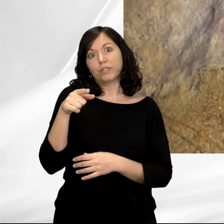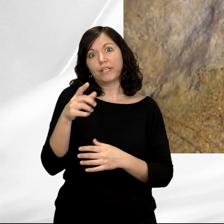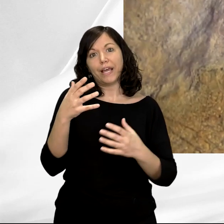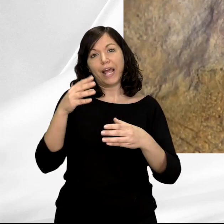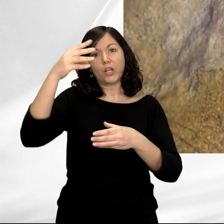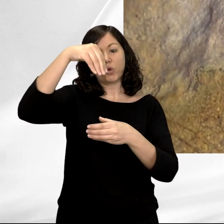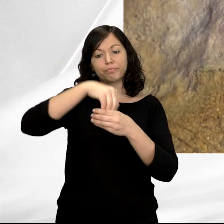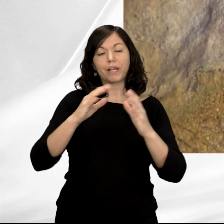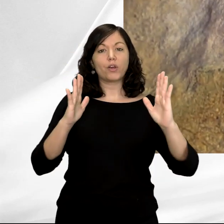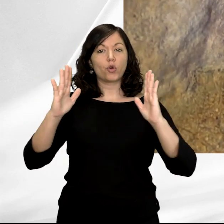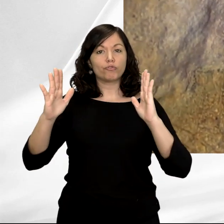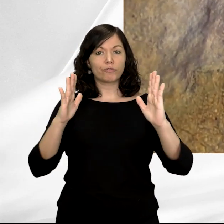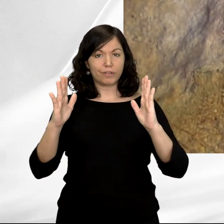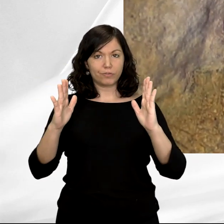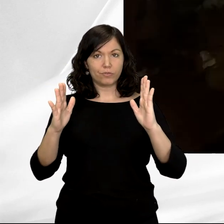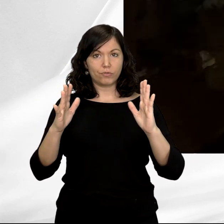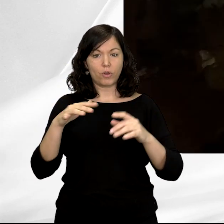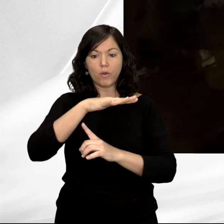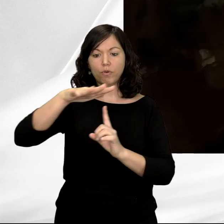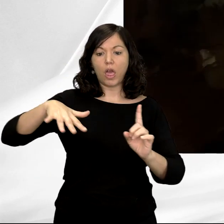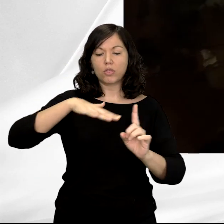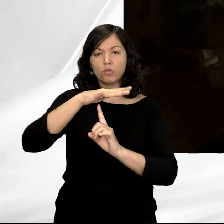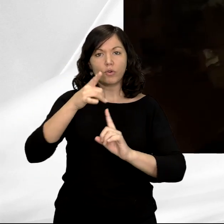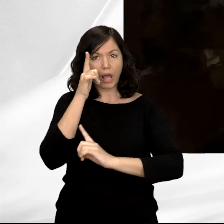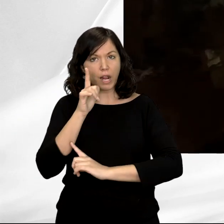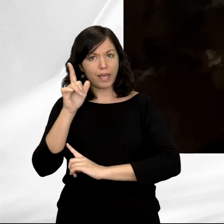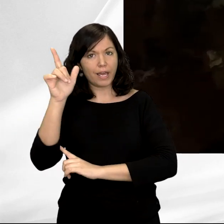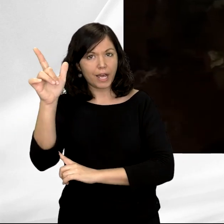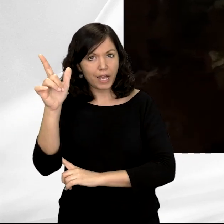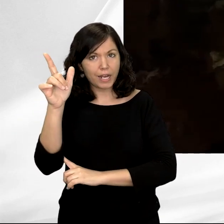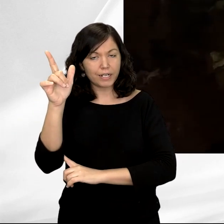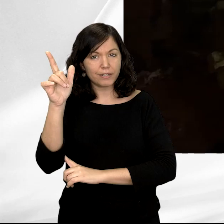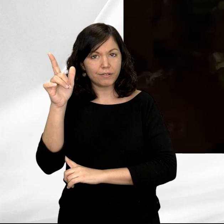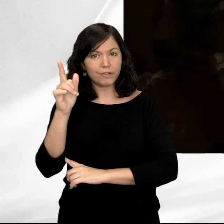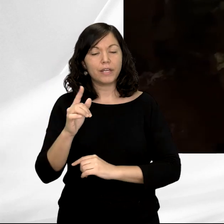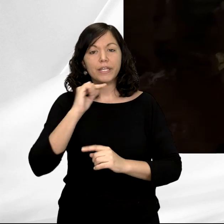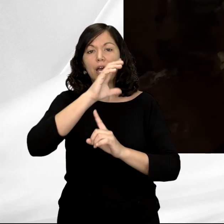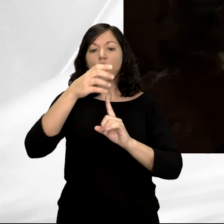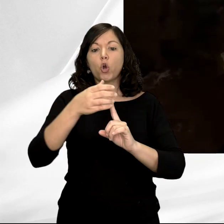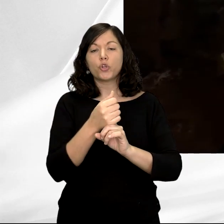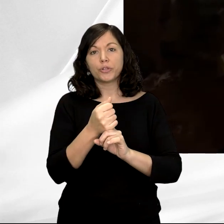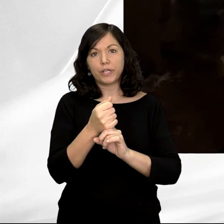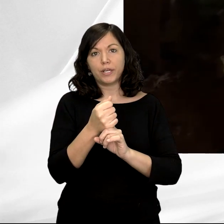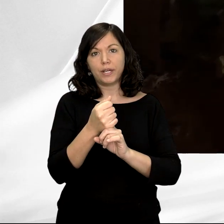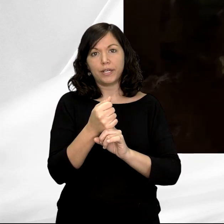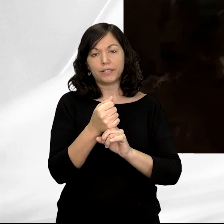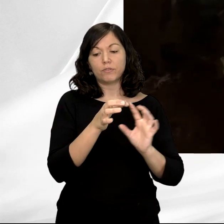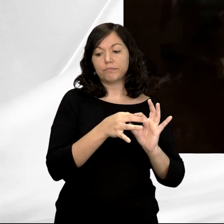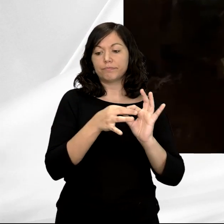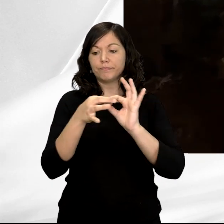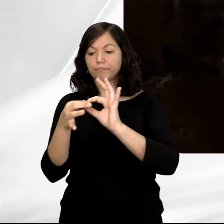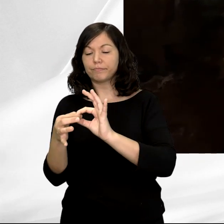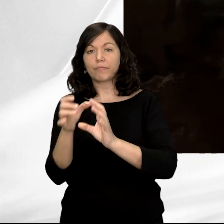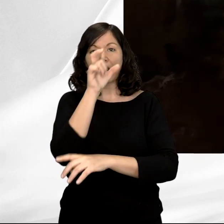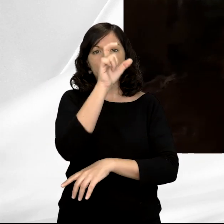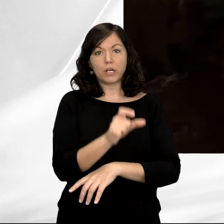porque es ya un contexto profundo, tenemos una zona bastante alejada de la entrada prehistórica, donde nos vamos a encontrar, asociadas a la figura